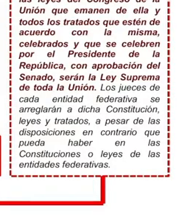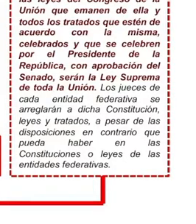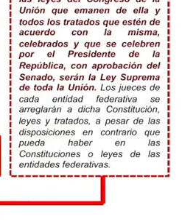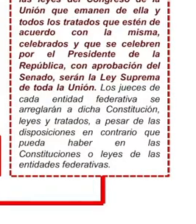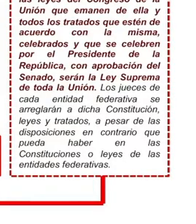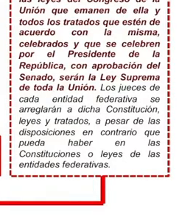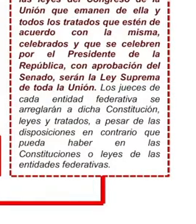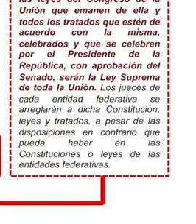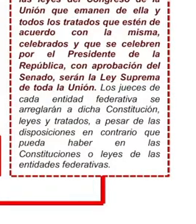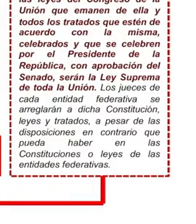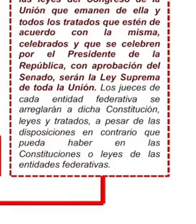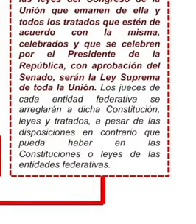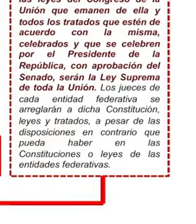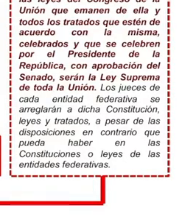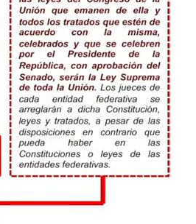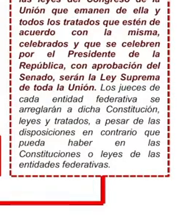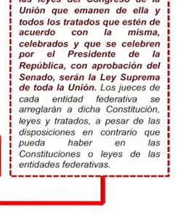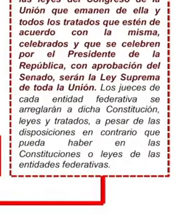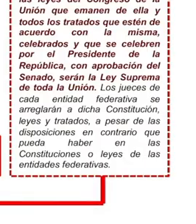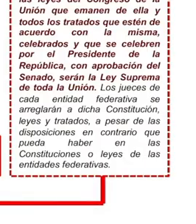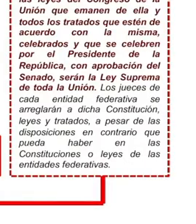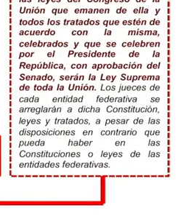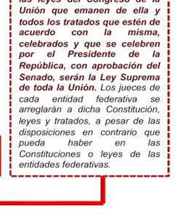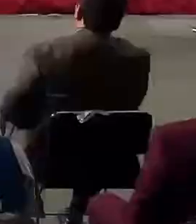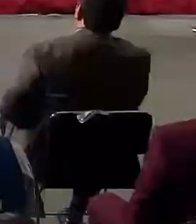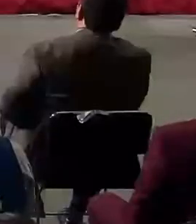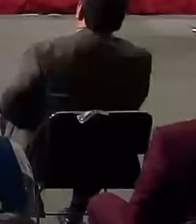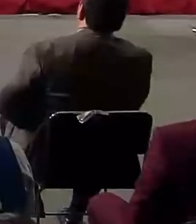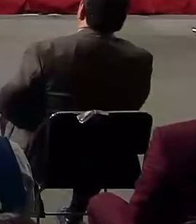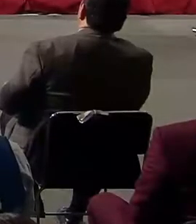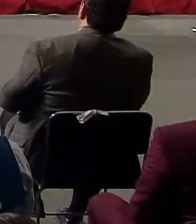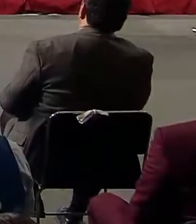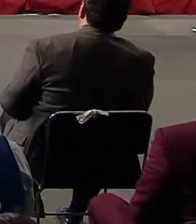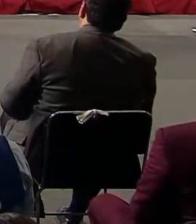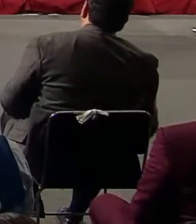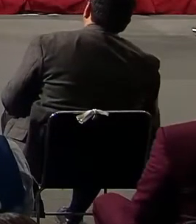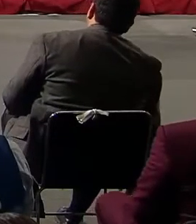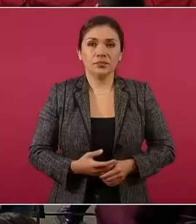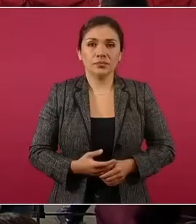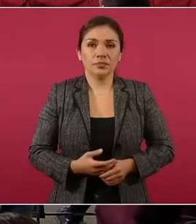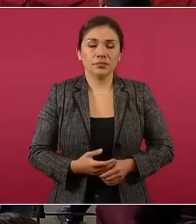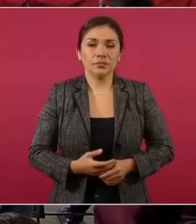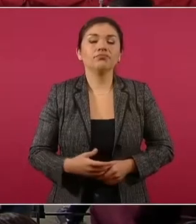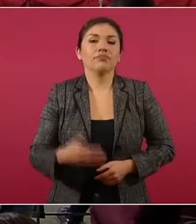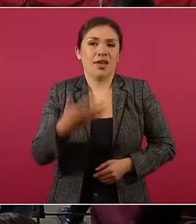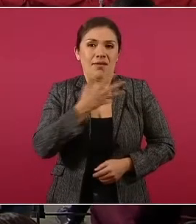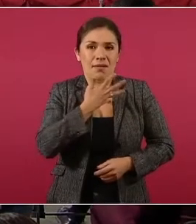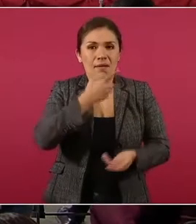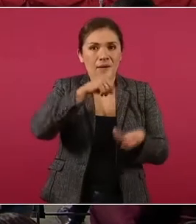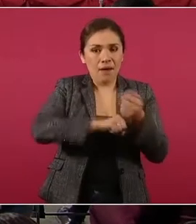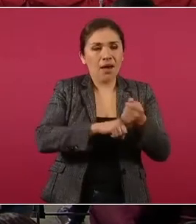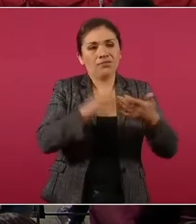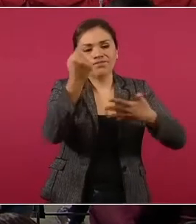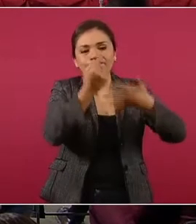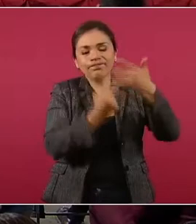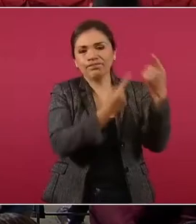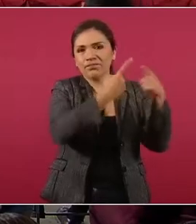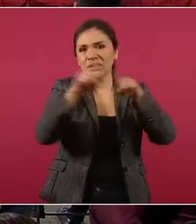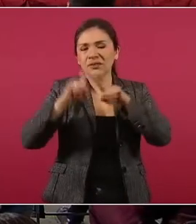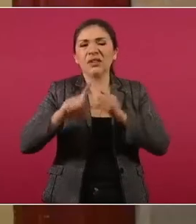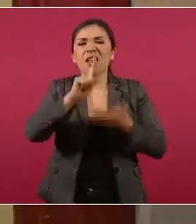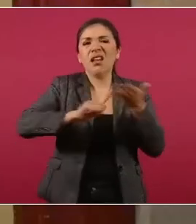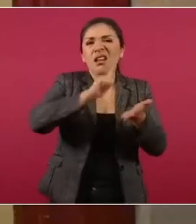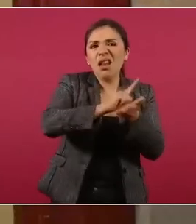de los tratados de carácter internacional. Pues bien, todo esto no fue suficiente para el juez y ya está recurrida esta